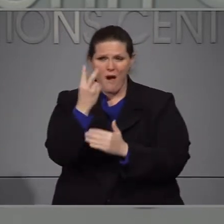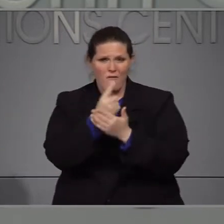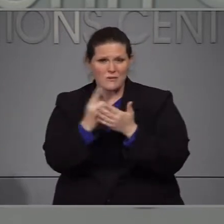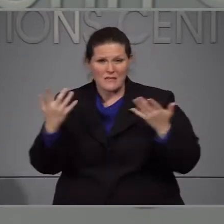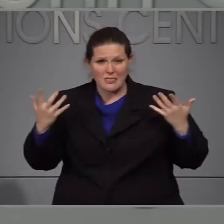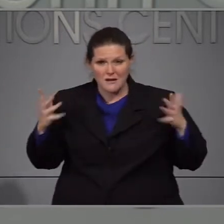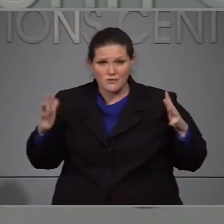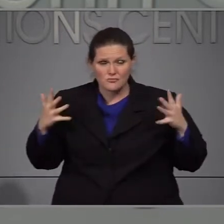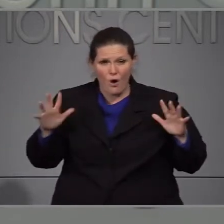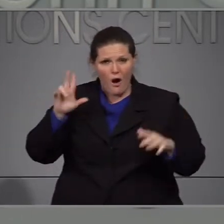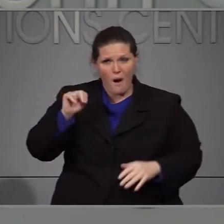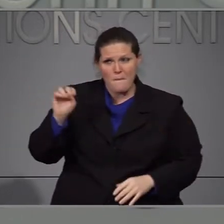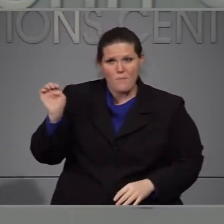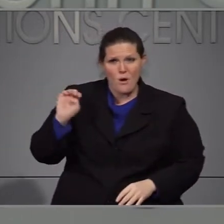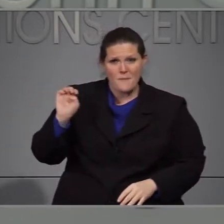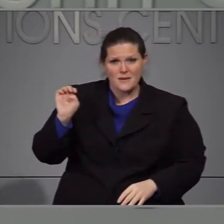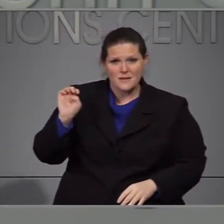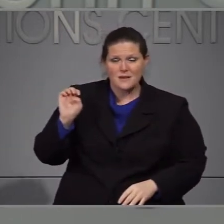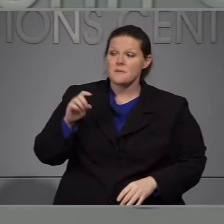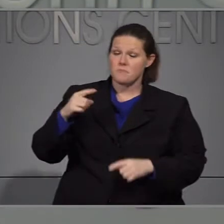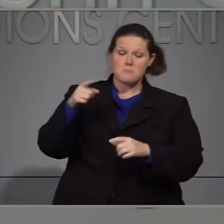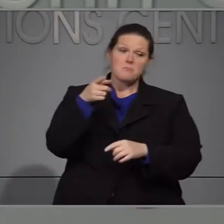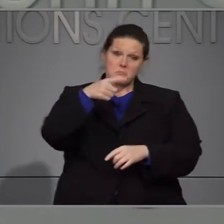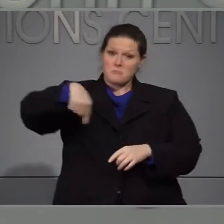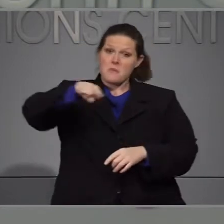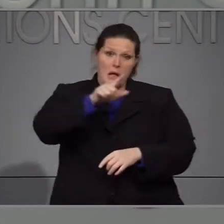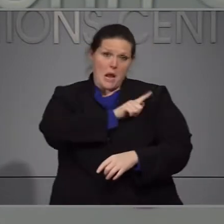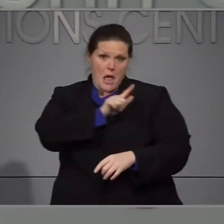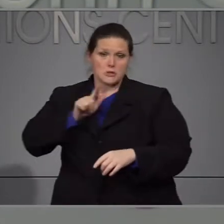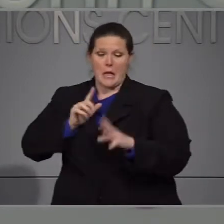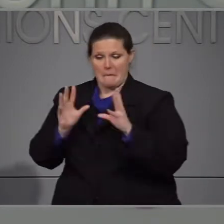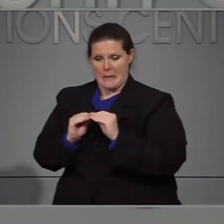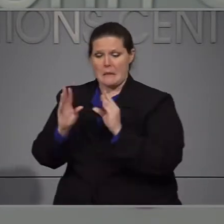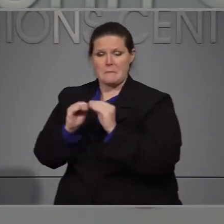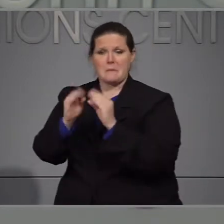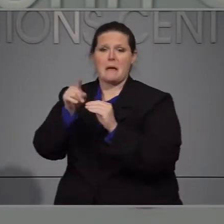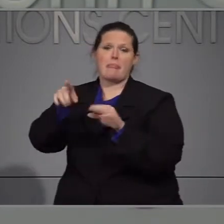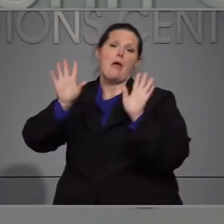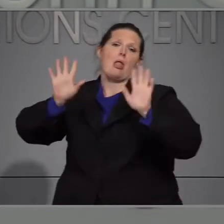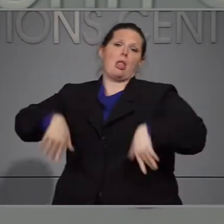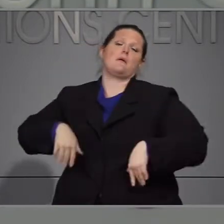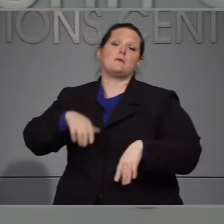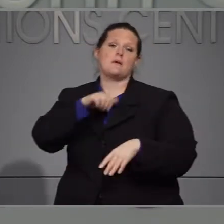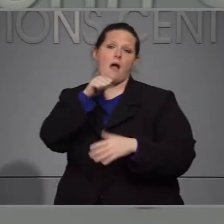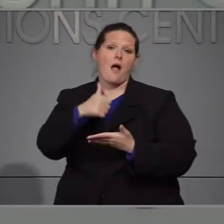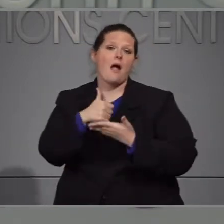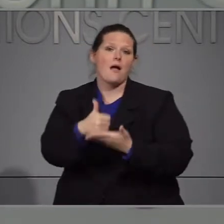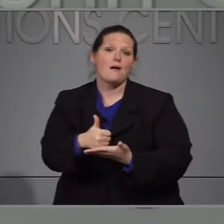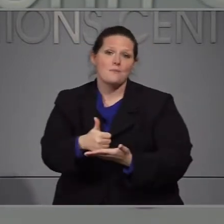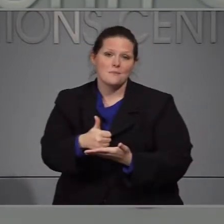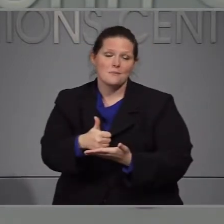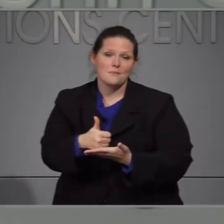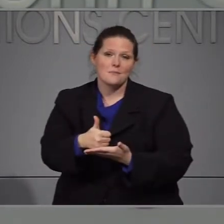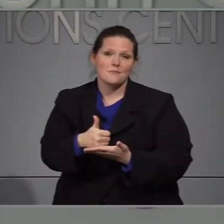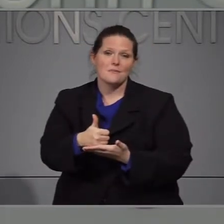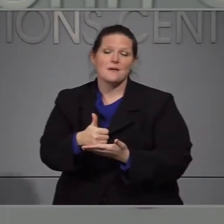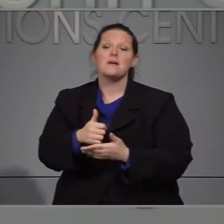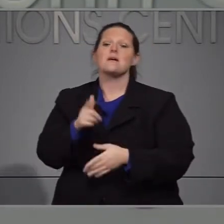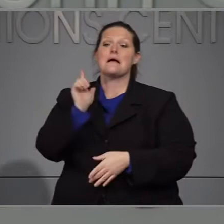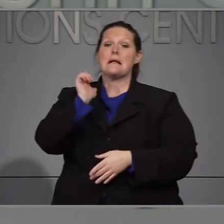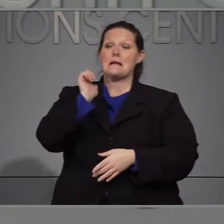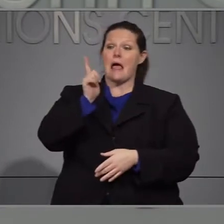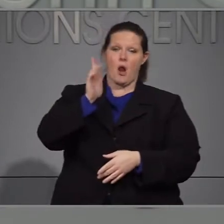sólo por doce semanas. En tanto que los legisladores estuvieron en sesión los últimos meses se reducía